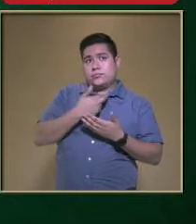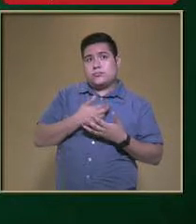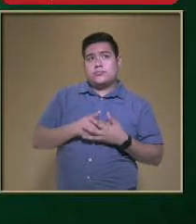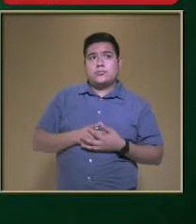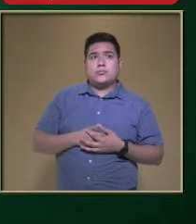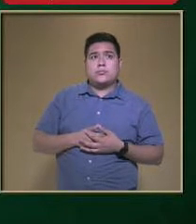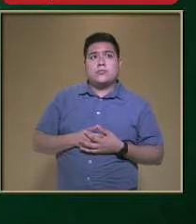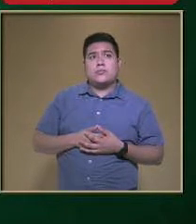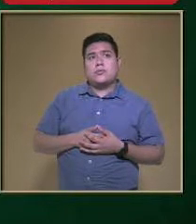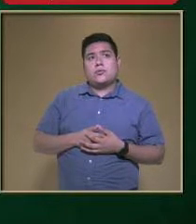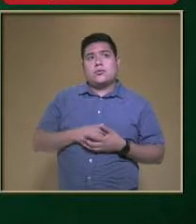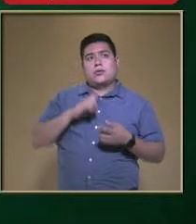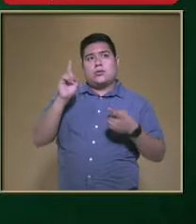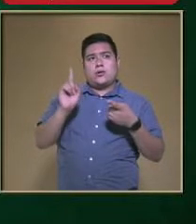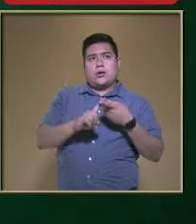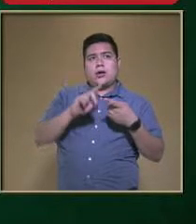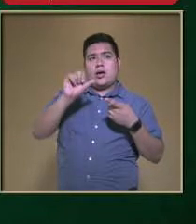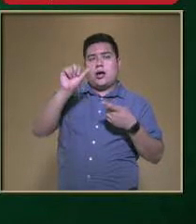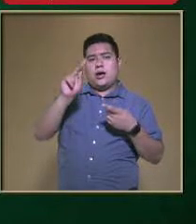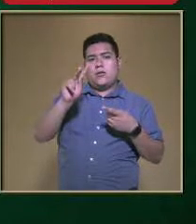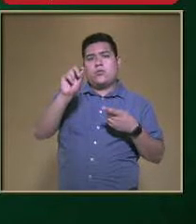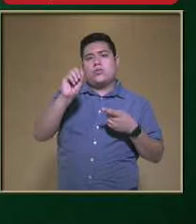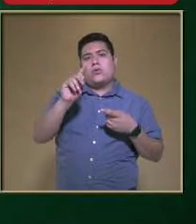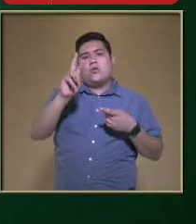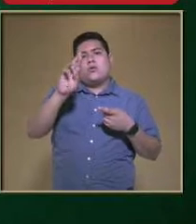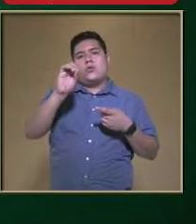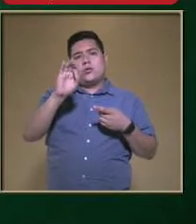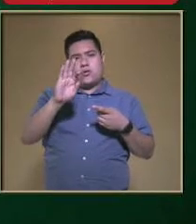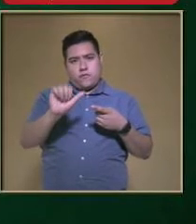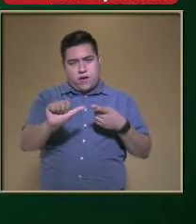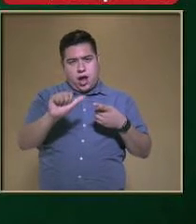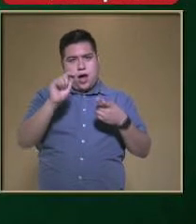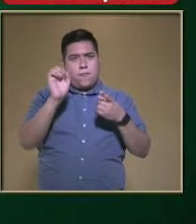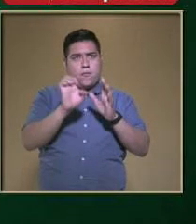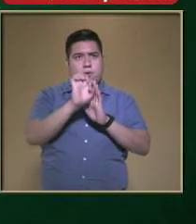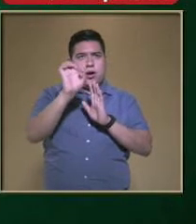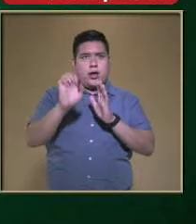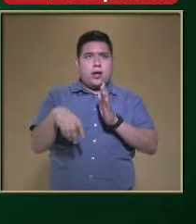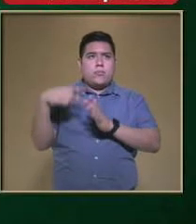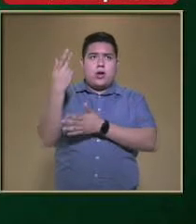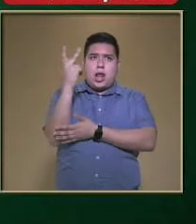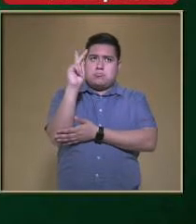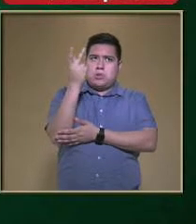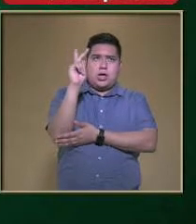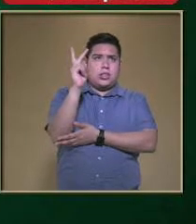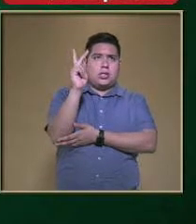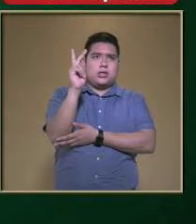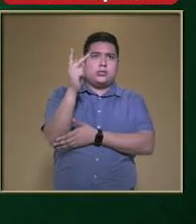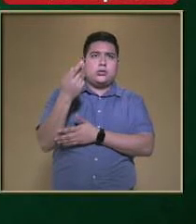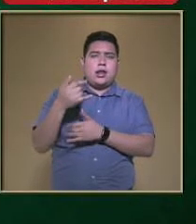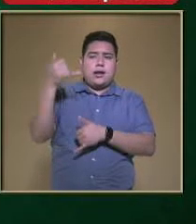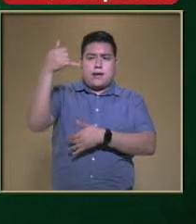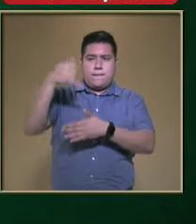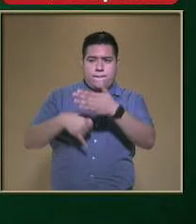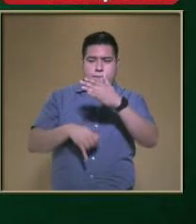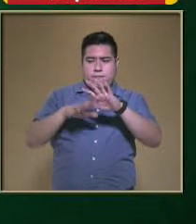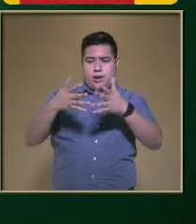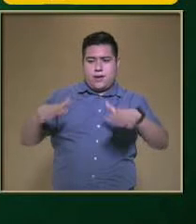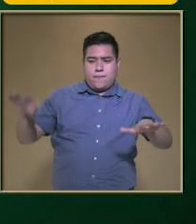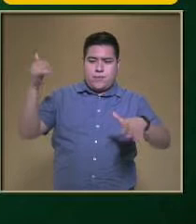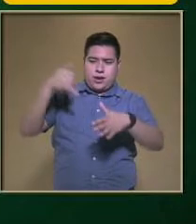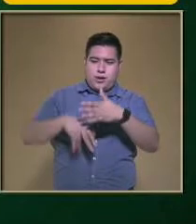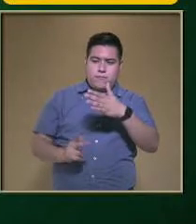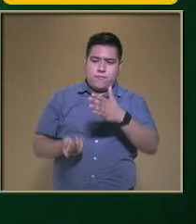Algunos Como es la nutrición Autótrofa Y como ejemplo Tenemos Algunos organismos Que la realizan Como son las plantas Algas Y algunas